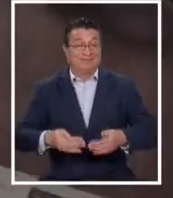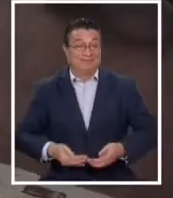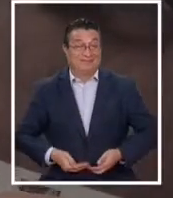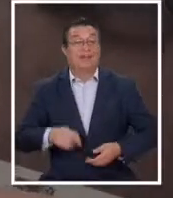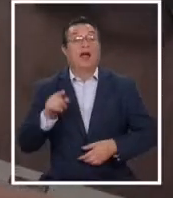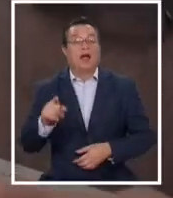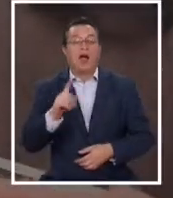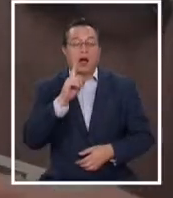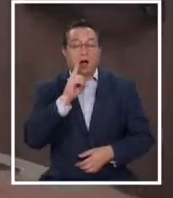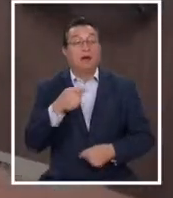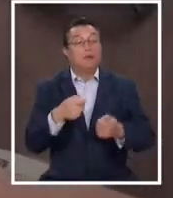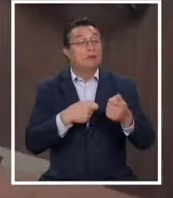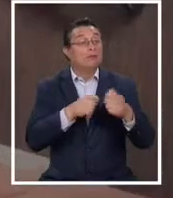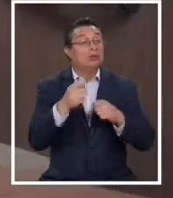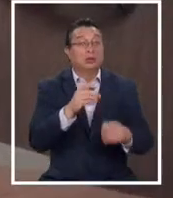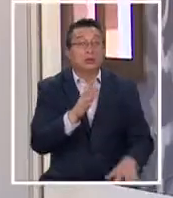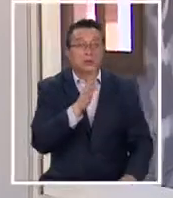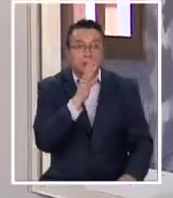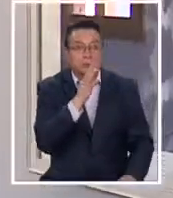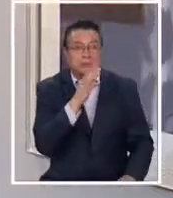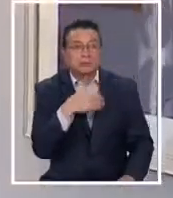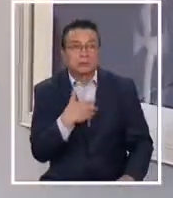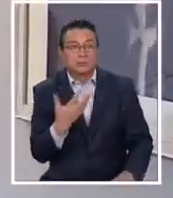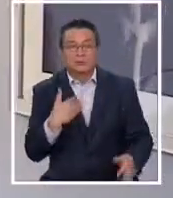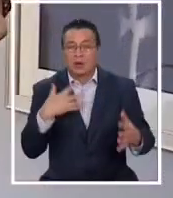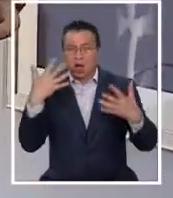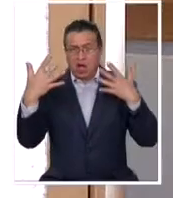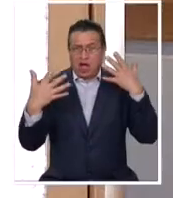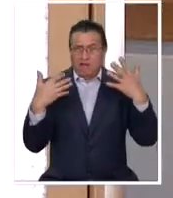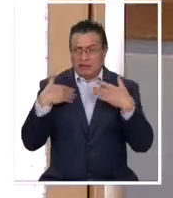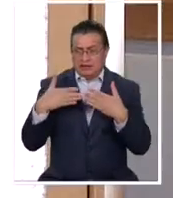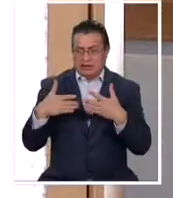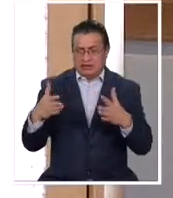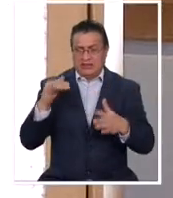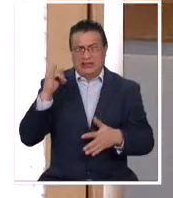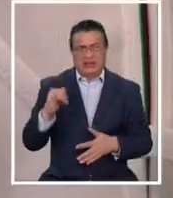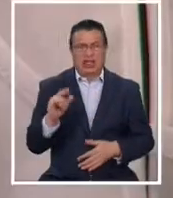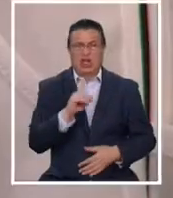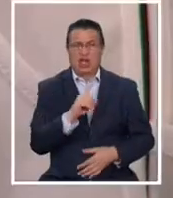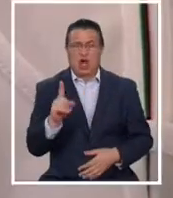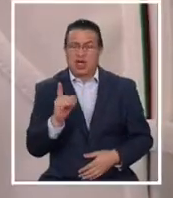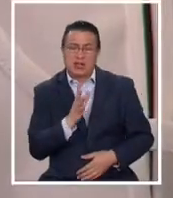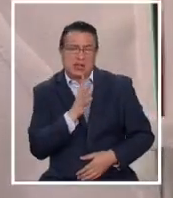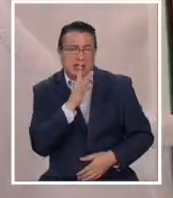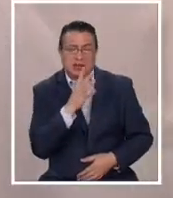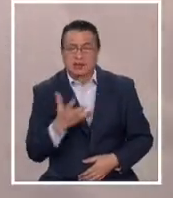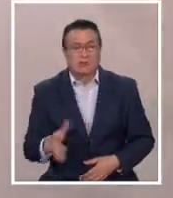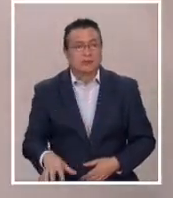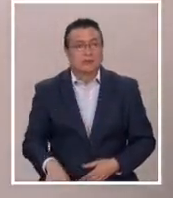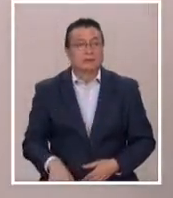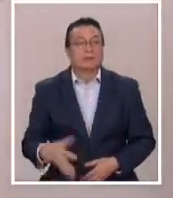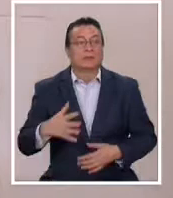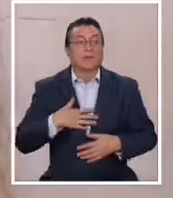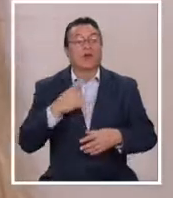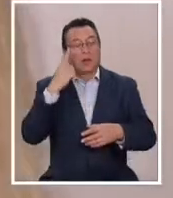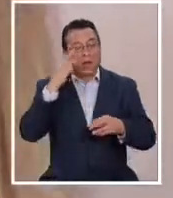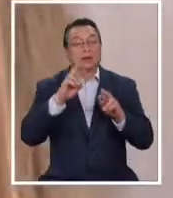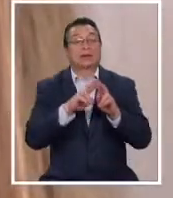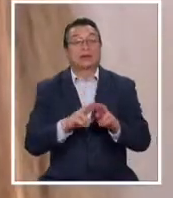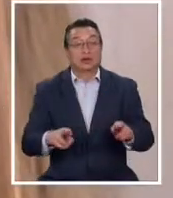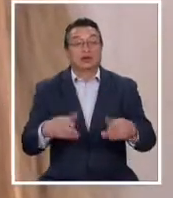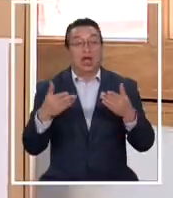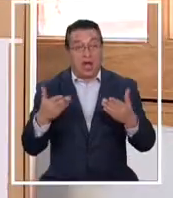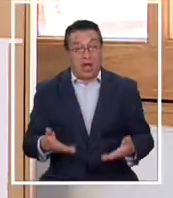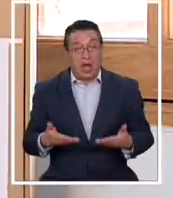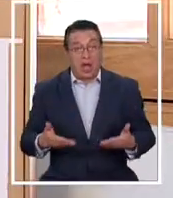y desde el día de los anuncios nos asegura que estuvo confundida respecto a si podía o no trabajar. Estamos muy tranquilos ahora